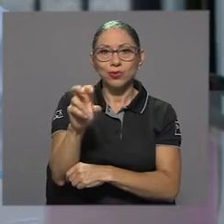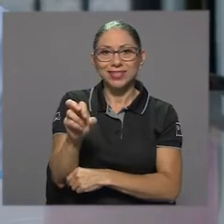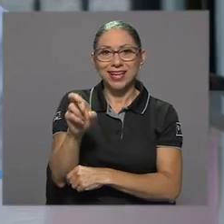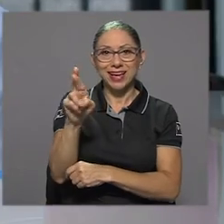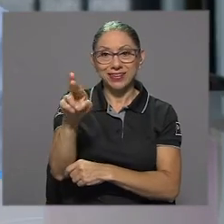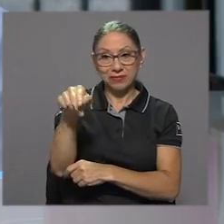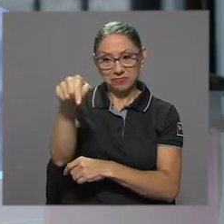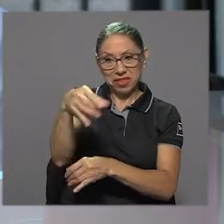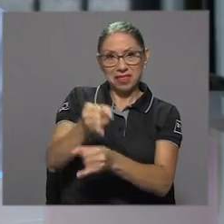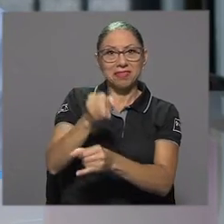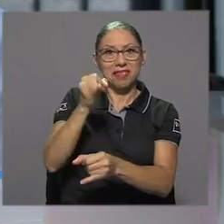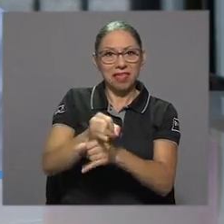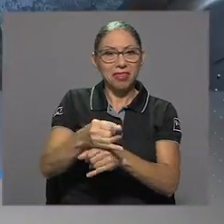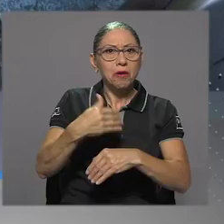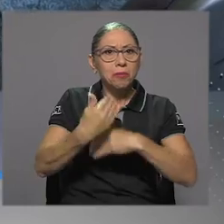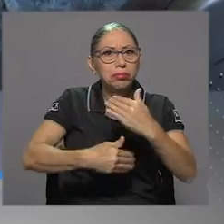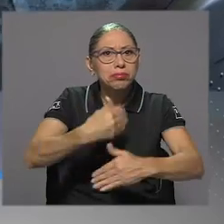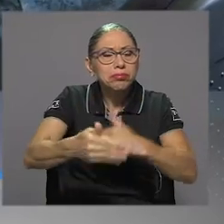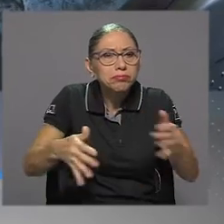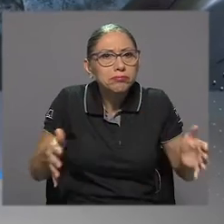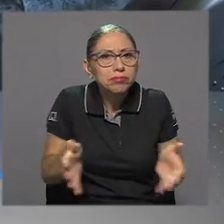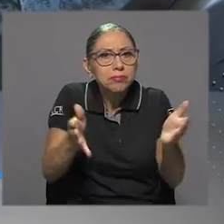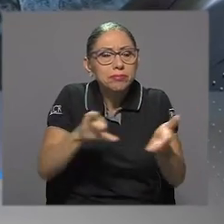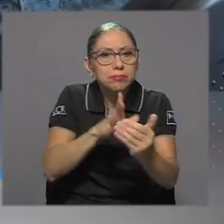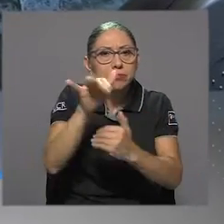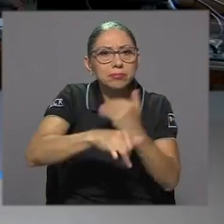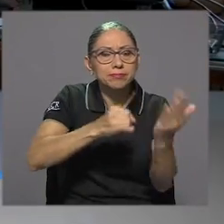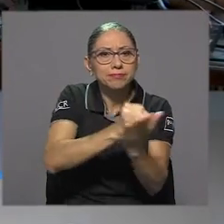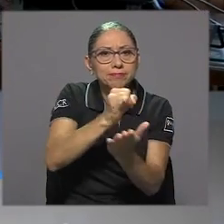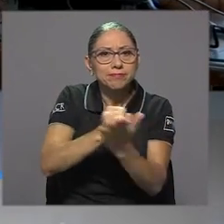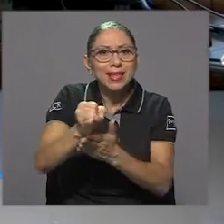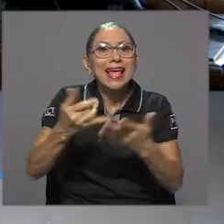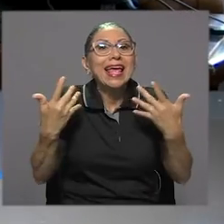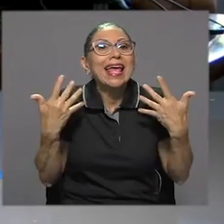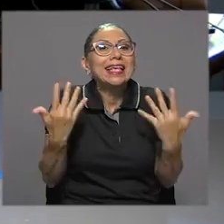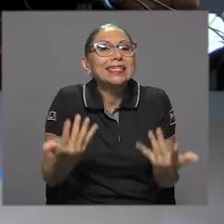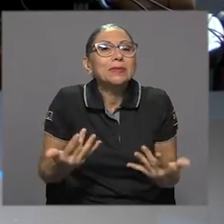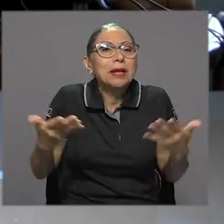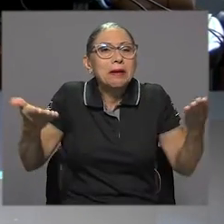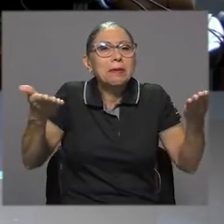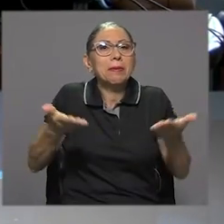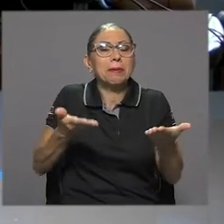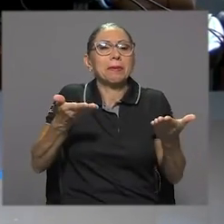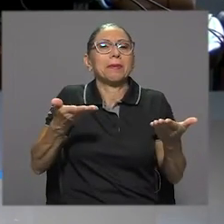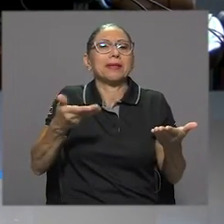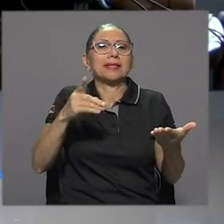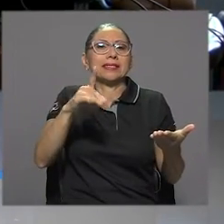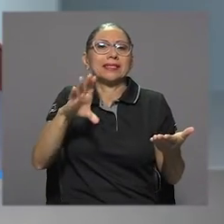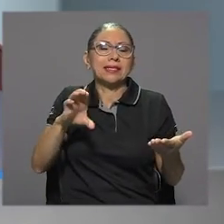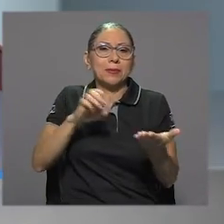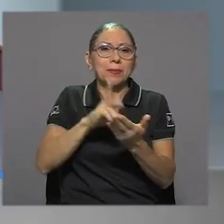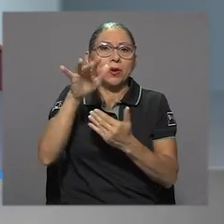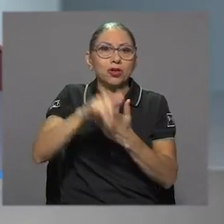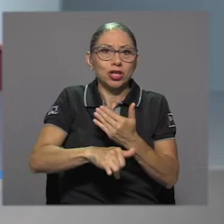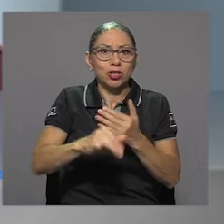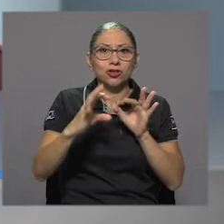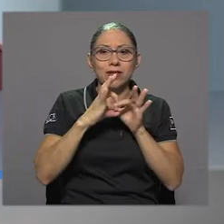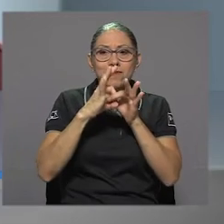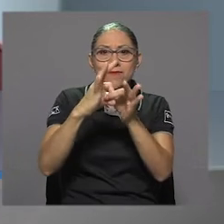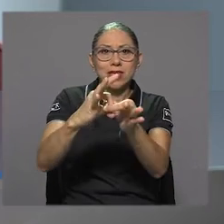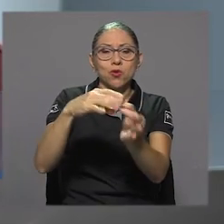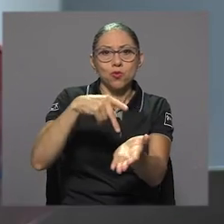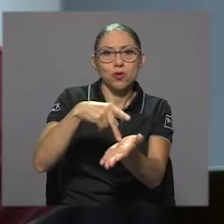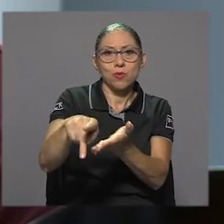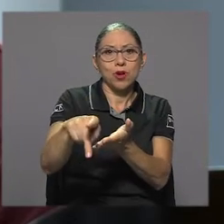La Fundación UCR, entidad gestora de proyectos de investigación, espera recibir al menos 100 proyectos de vínculo